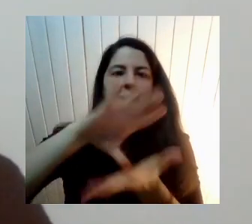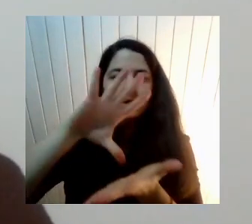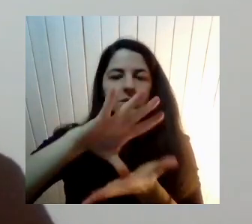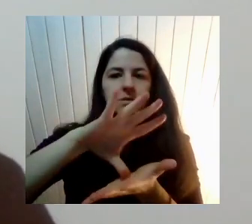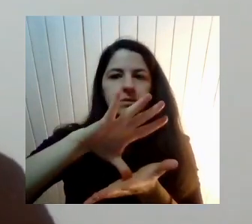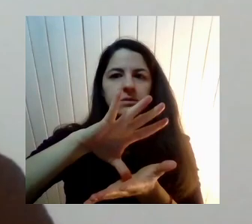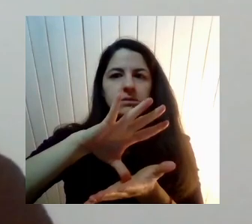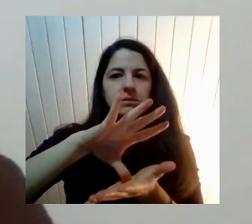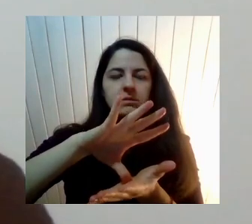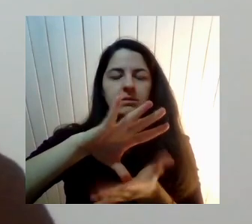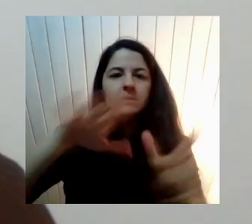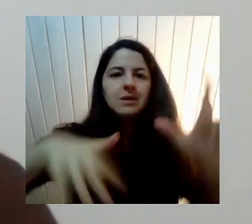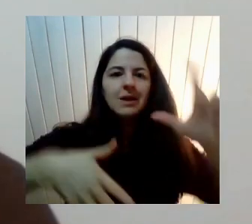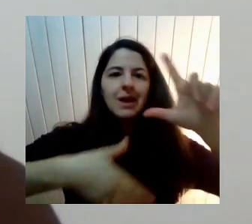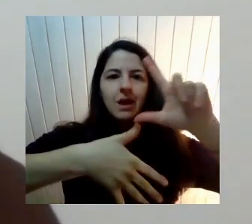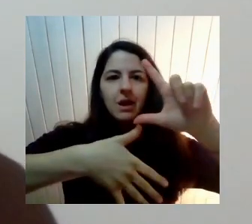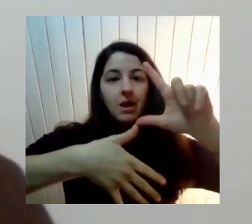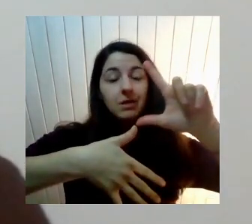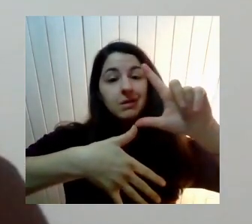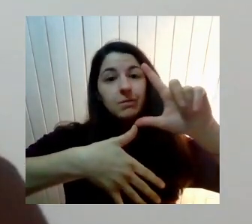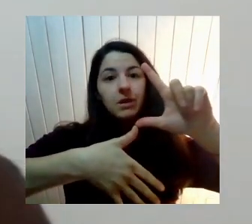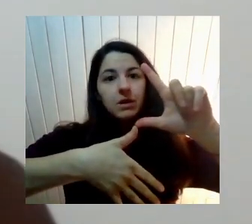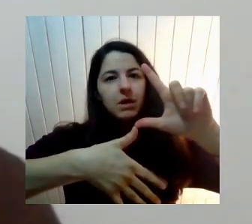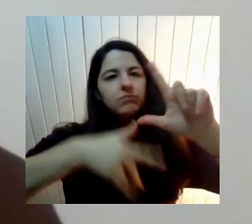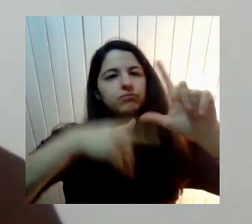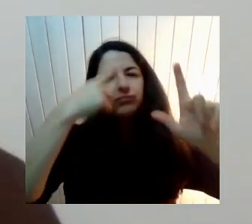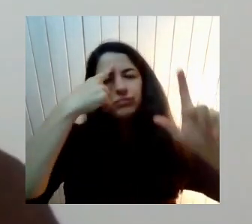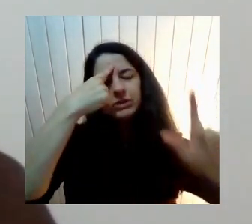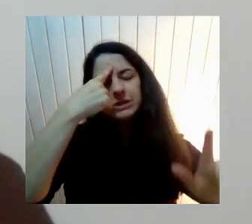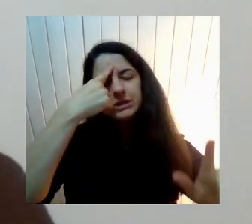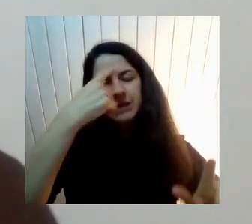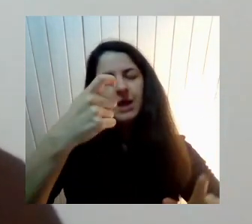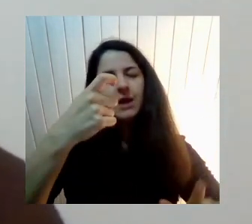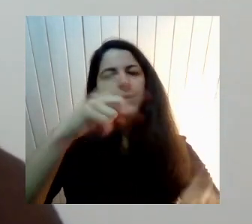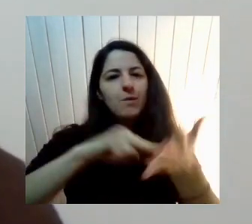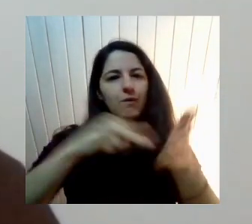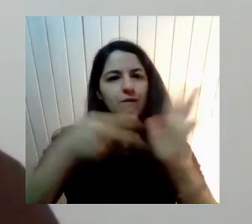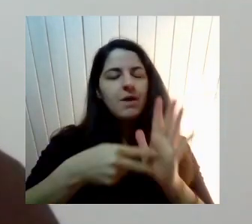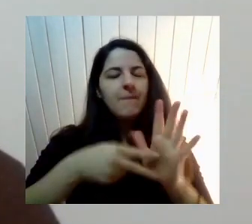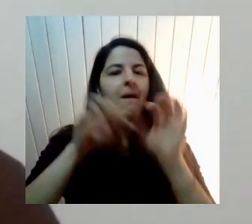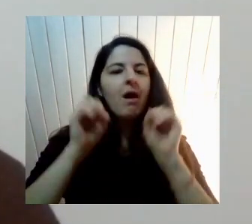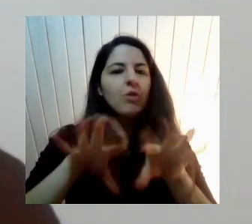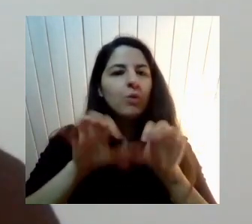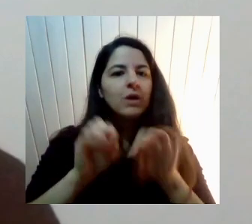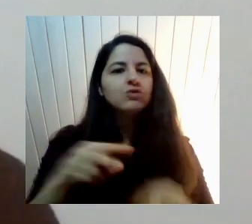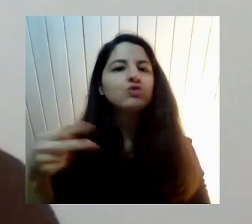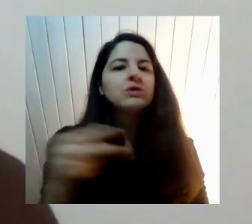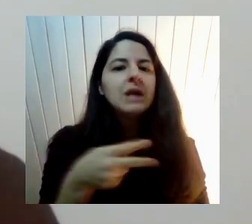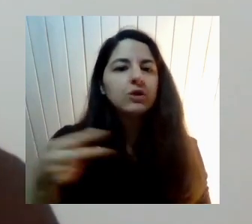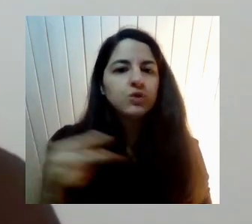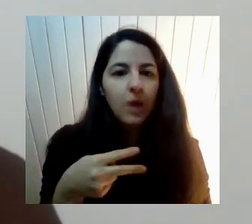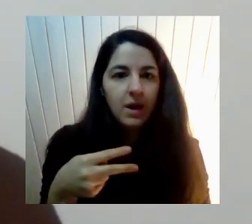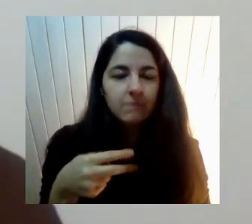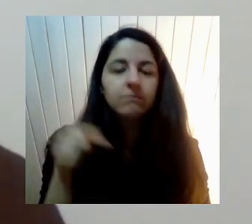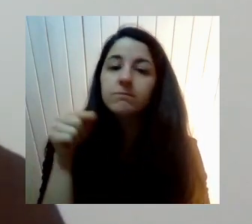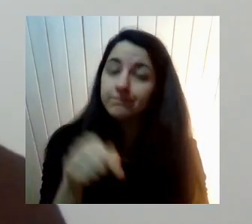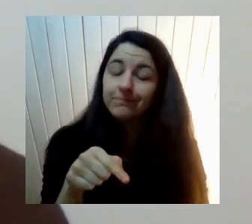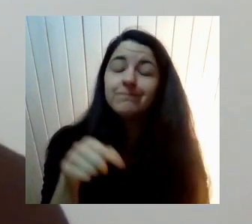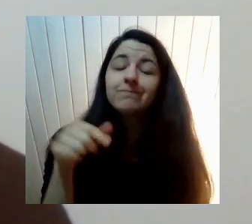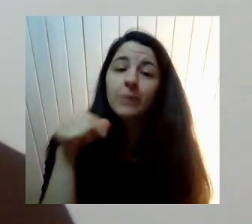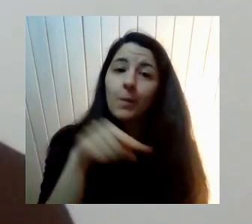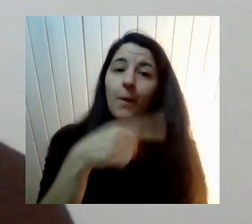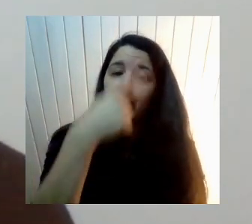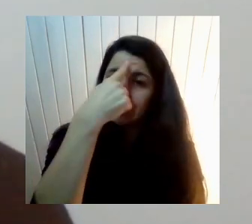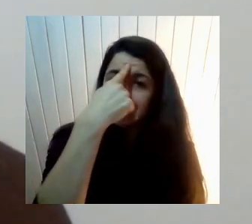Serios problemas Con la educación sexual En Chile No hay programas De educación sexual Y eso Viene Ya desde